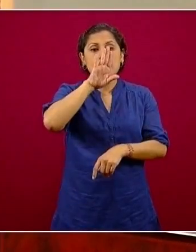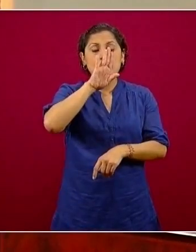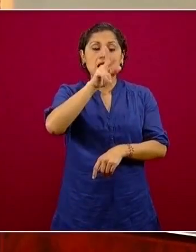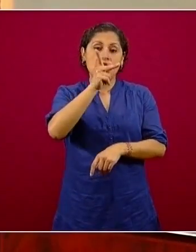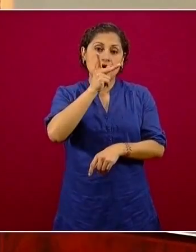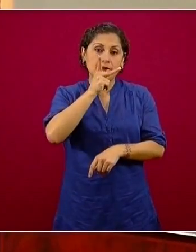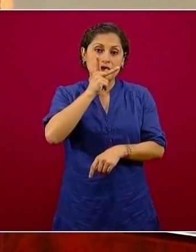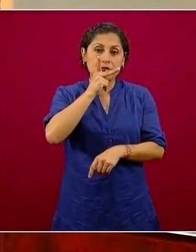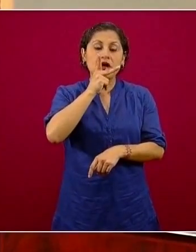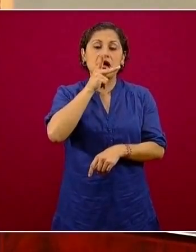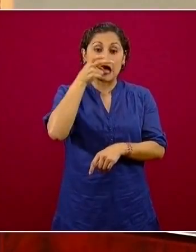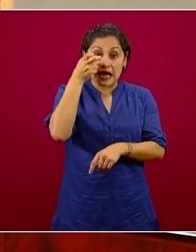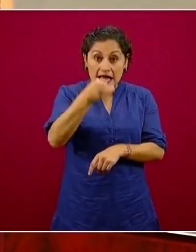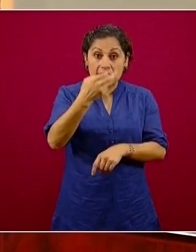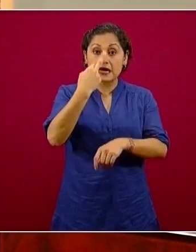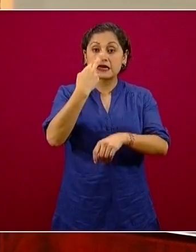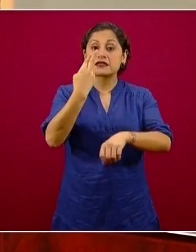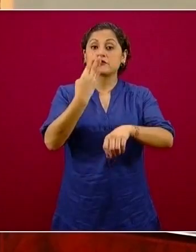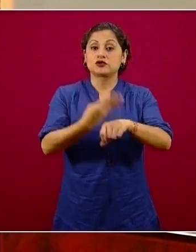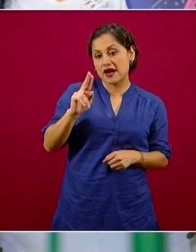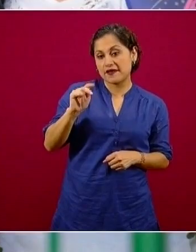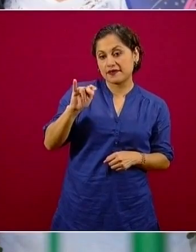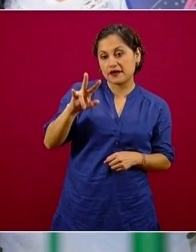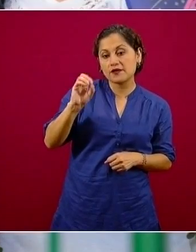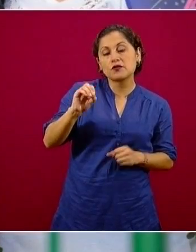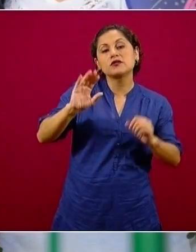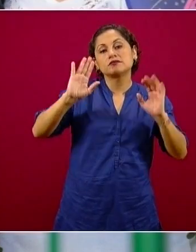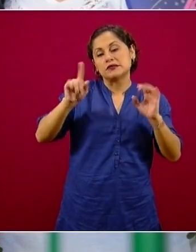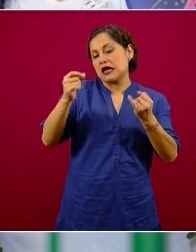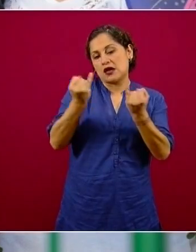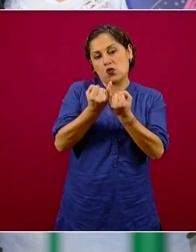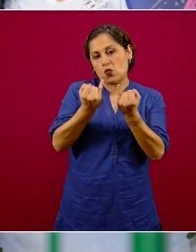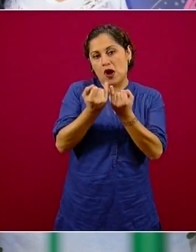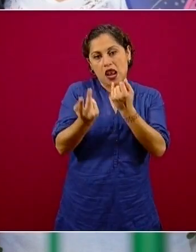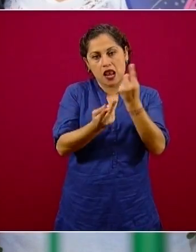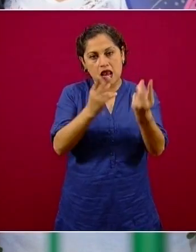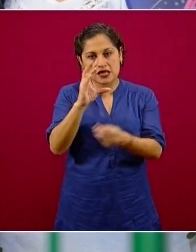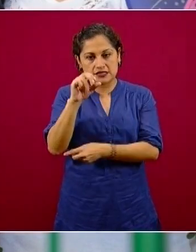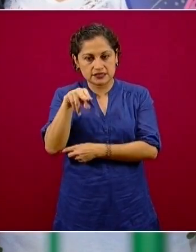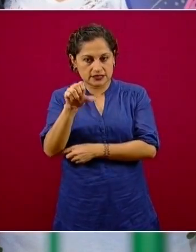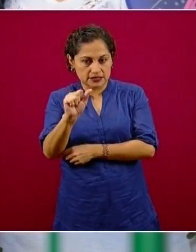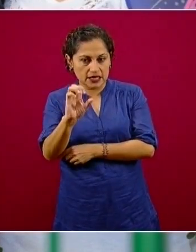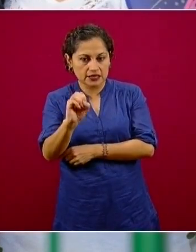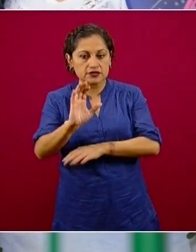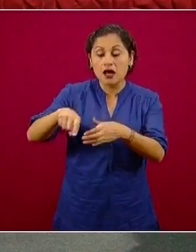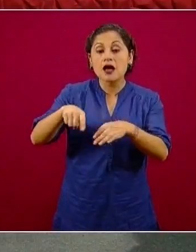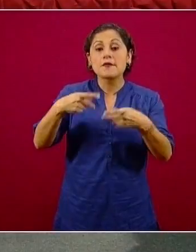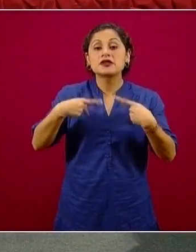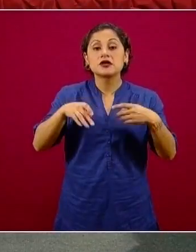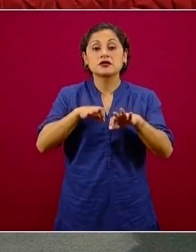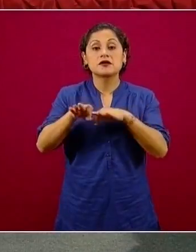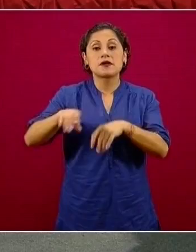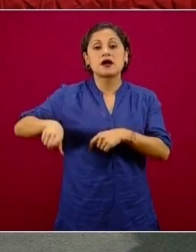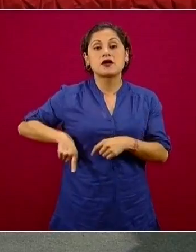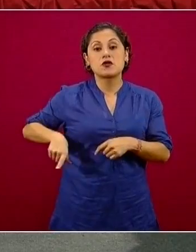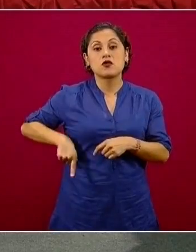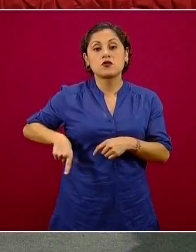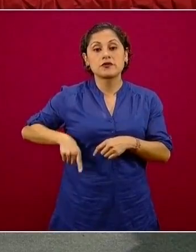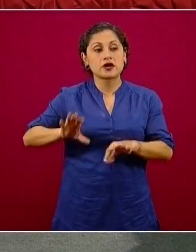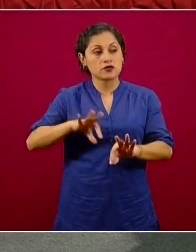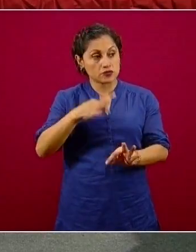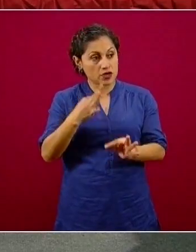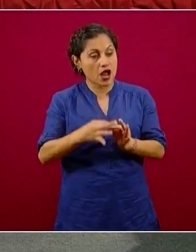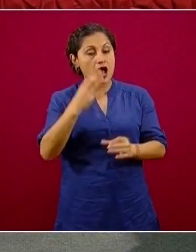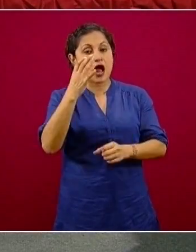y niños indígenas de 12 estados y se contemplan 6 mil 888 localidades, entre